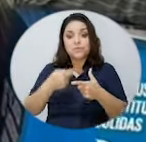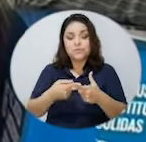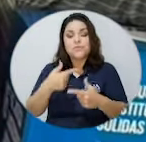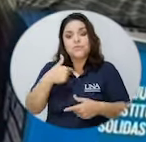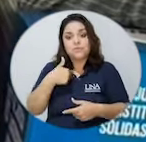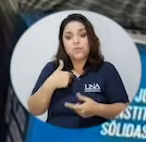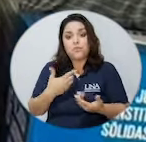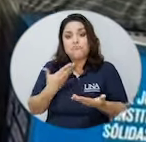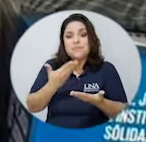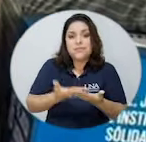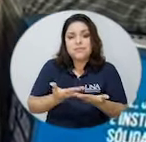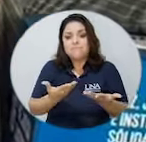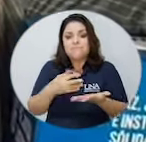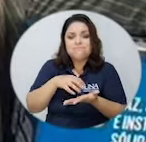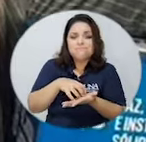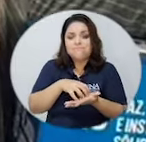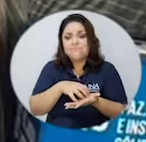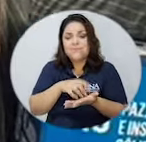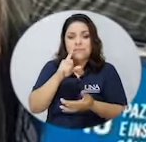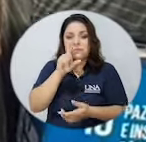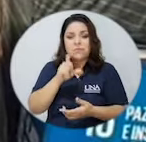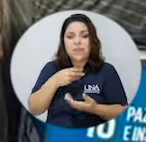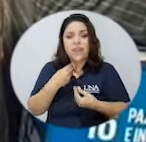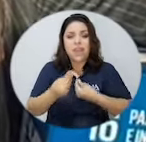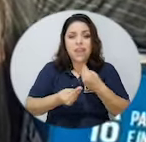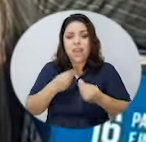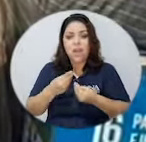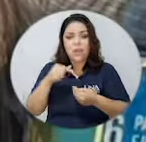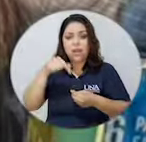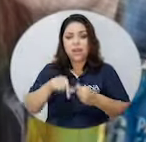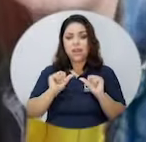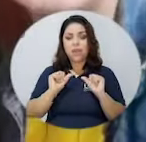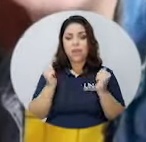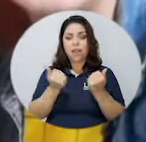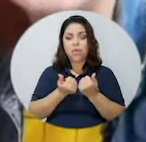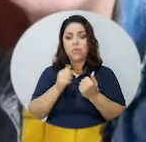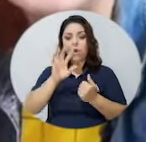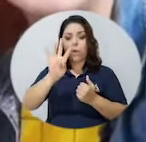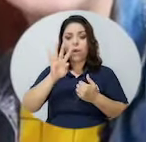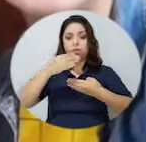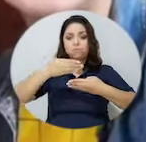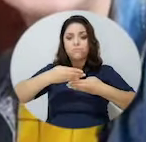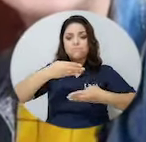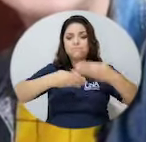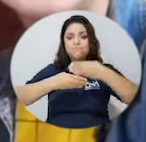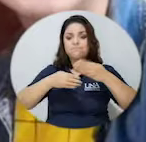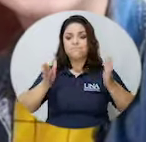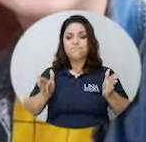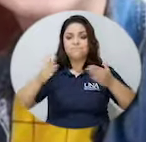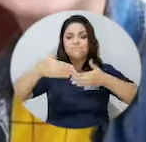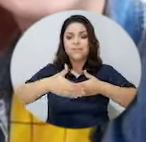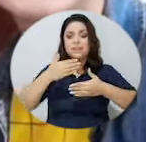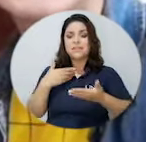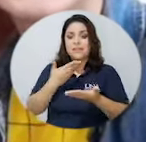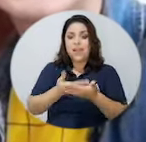entonces yo llegué a un punto donde me cuestioné, ¿qué hay más allá de estas cuatro paredes? De llegar al salón y nada